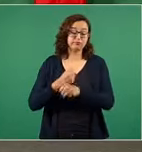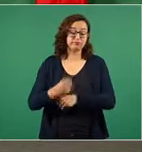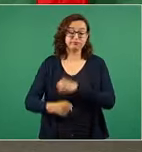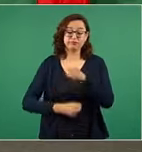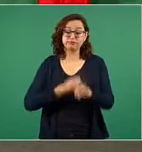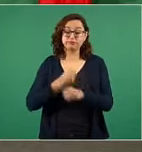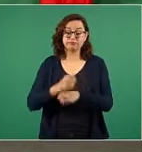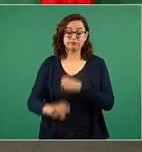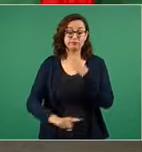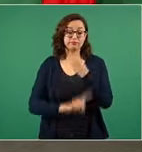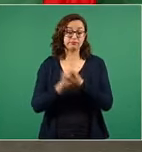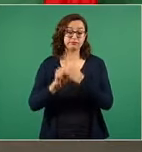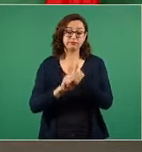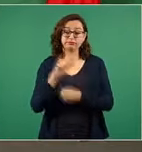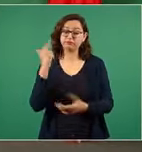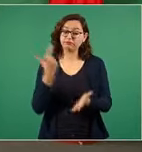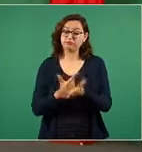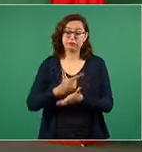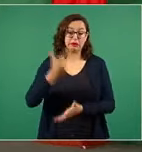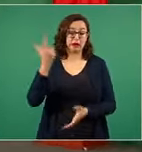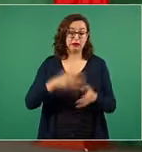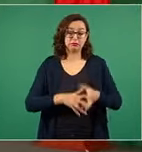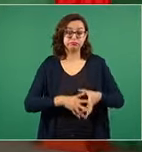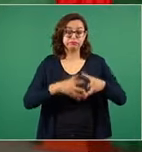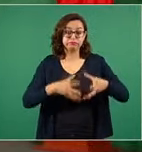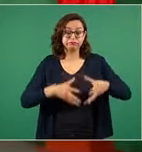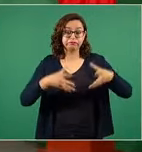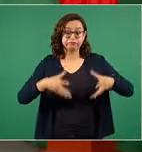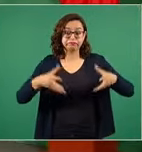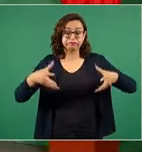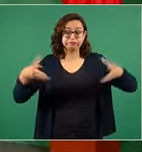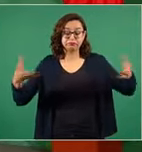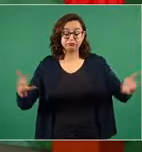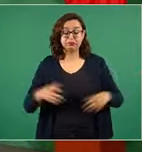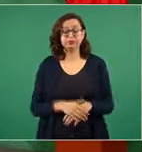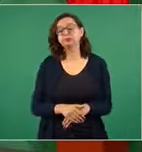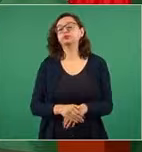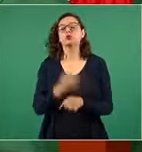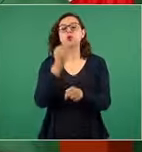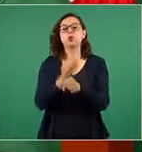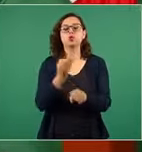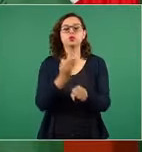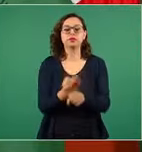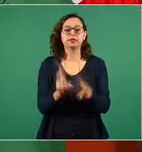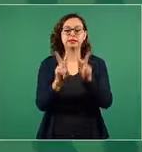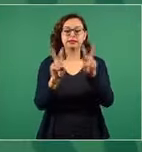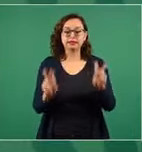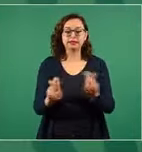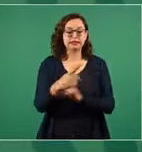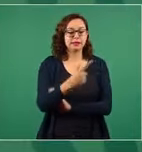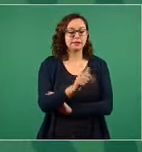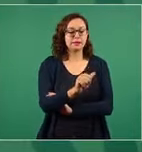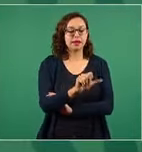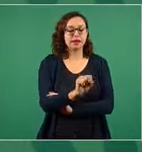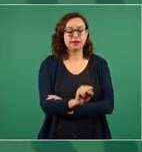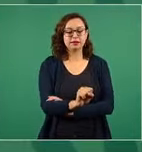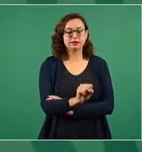y en el caso del gas cómo es posible lo acabamos de ver ahora